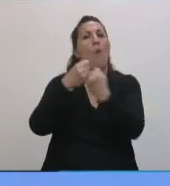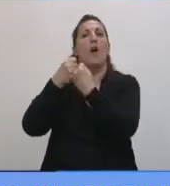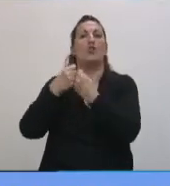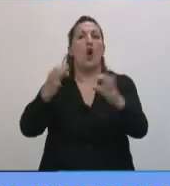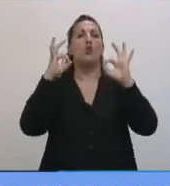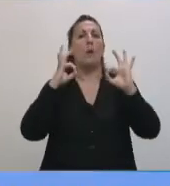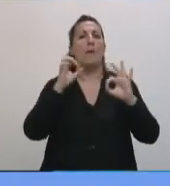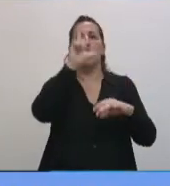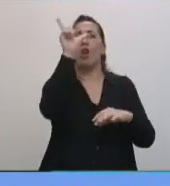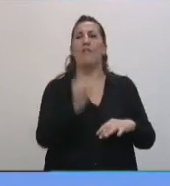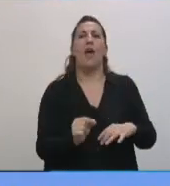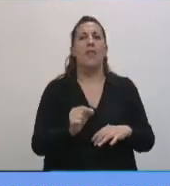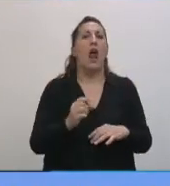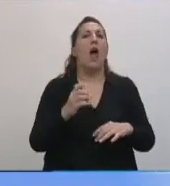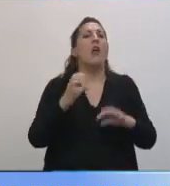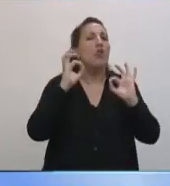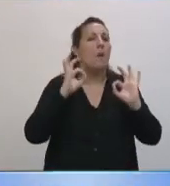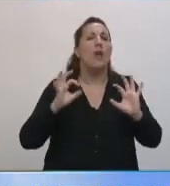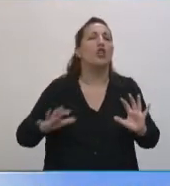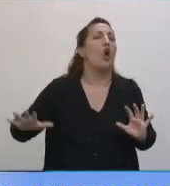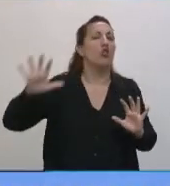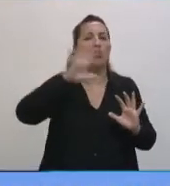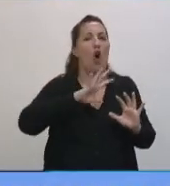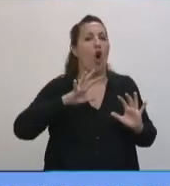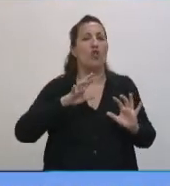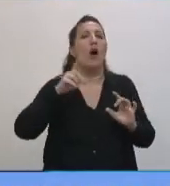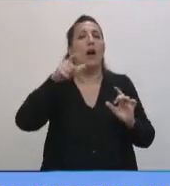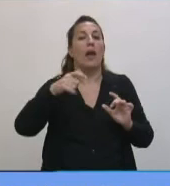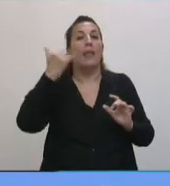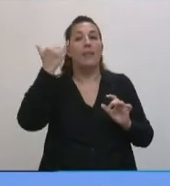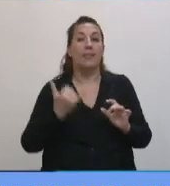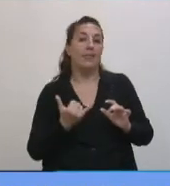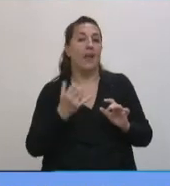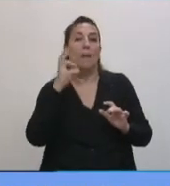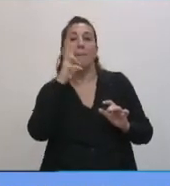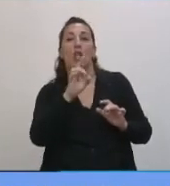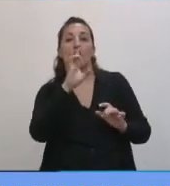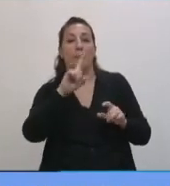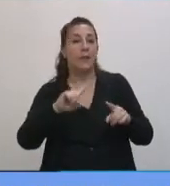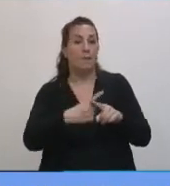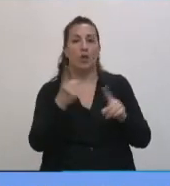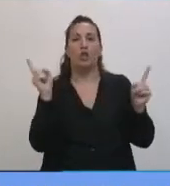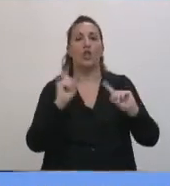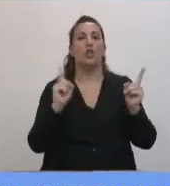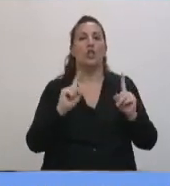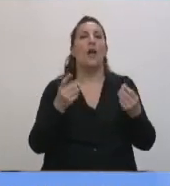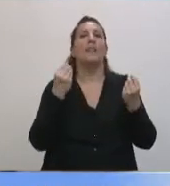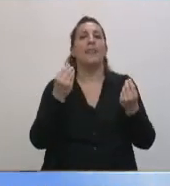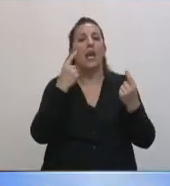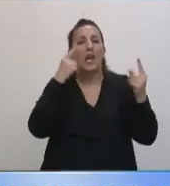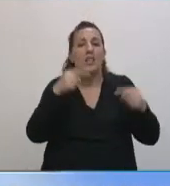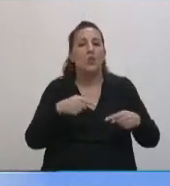un consenso plural, que es lo que necesitamos, donde se suma la mirada no solo de la política, sino la mirada de instituciones, de